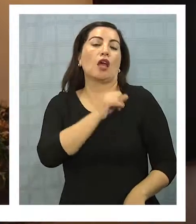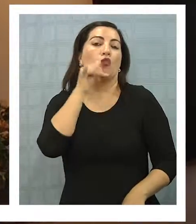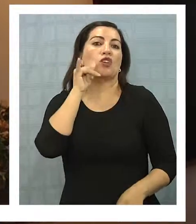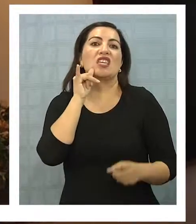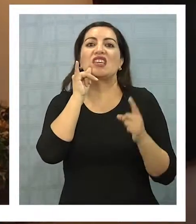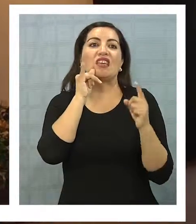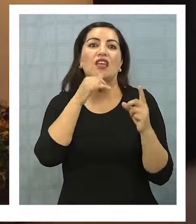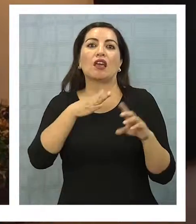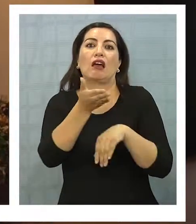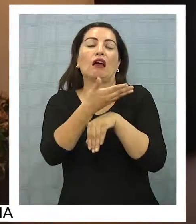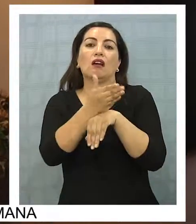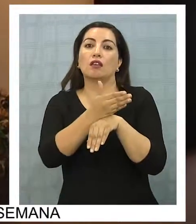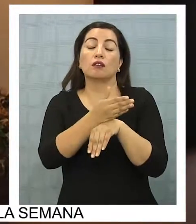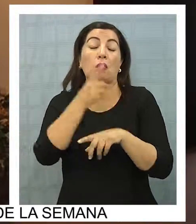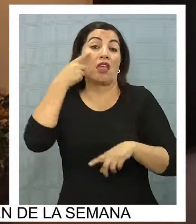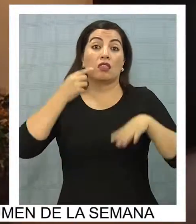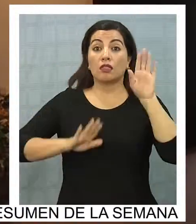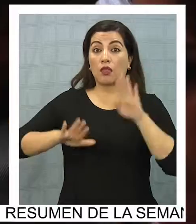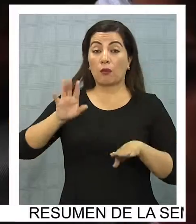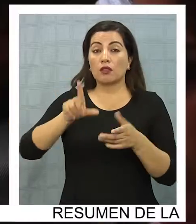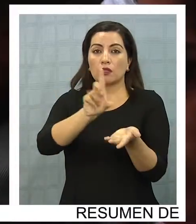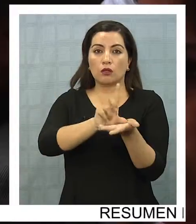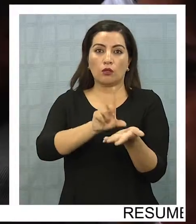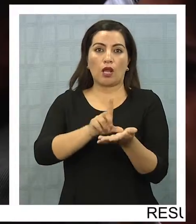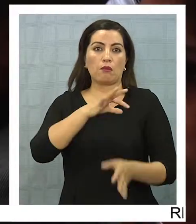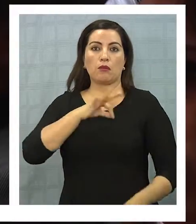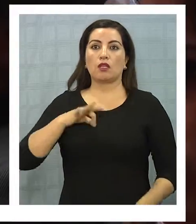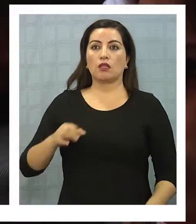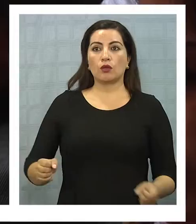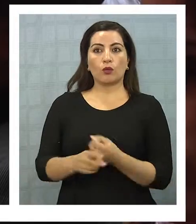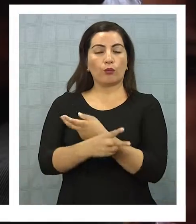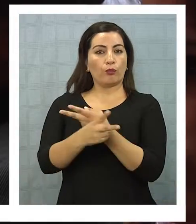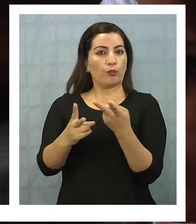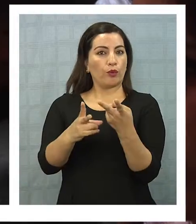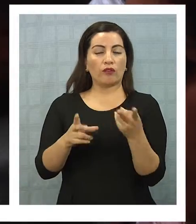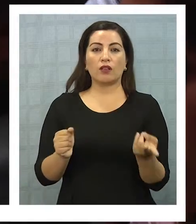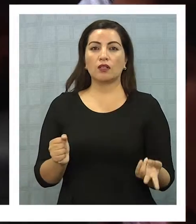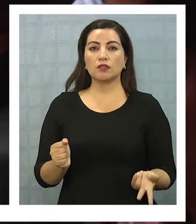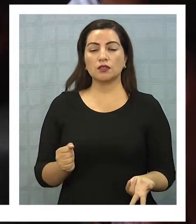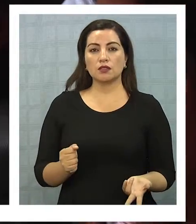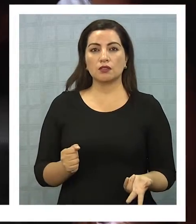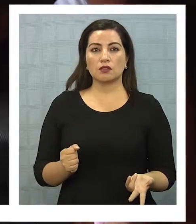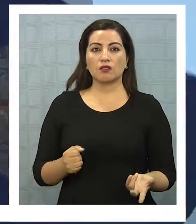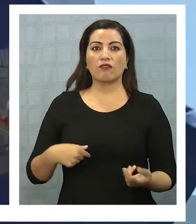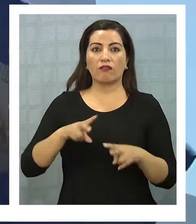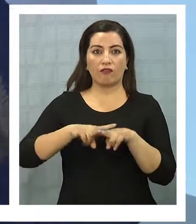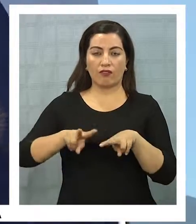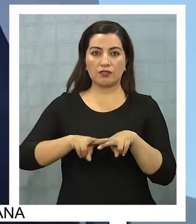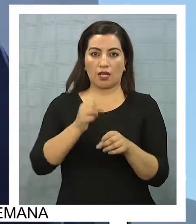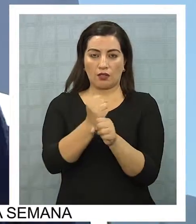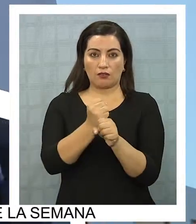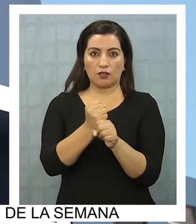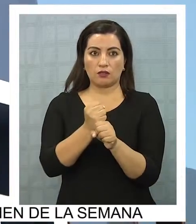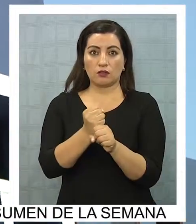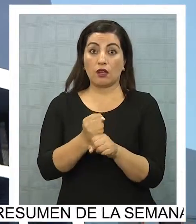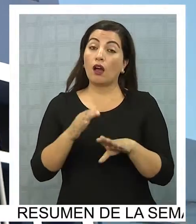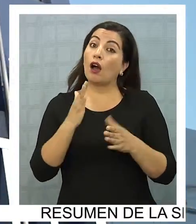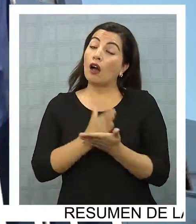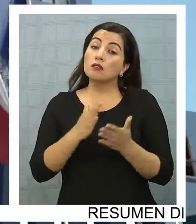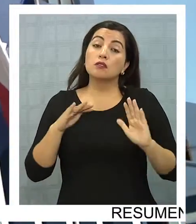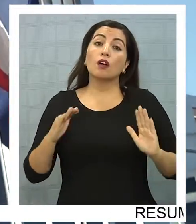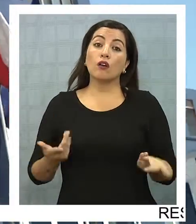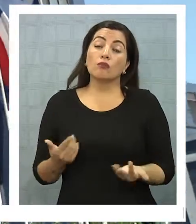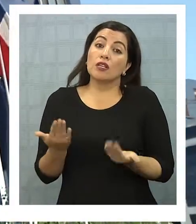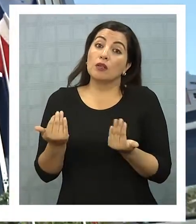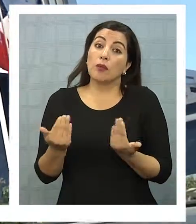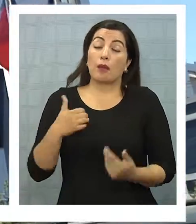Iquique, de Arica, depende del lugar donde el Ministerio Público requiera alguna diligencia puntual. Por el momento, solo queda